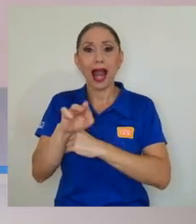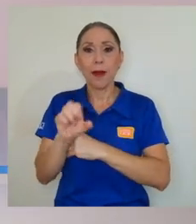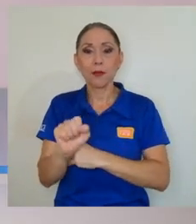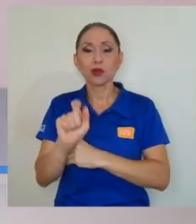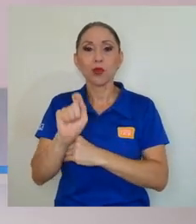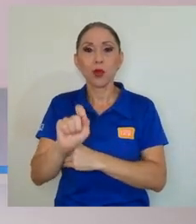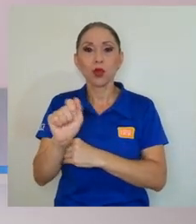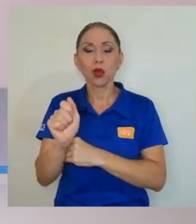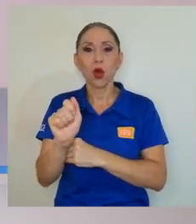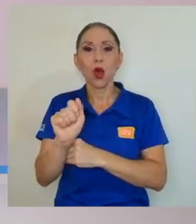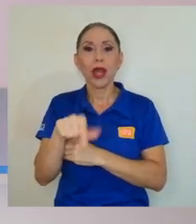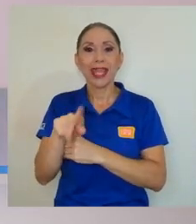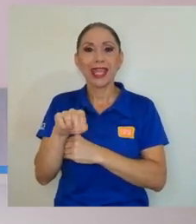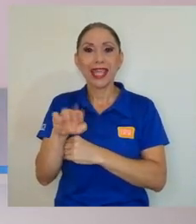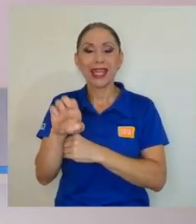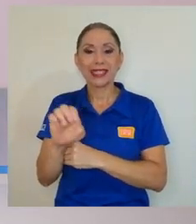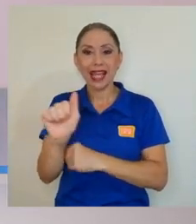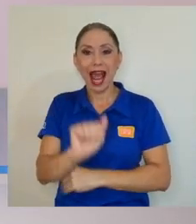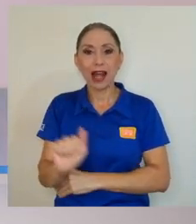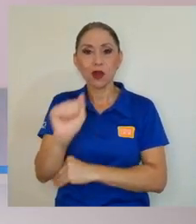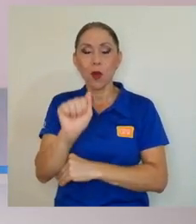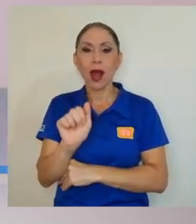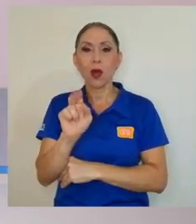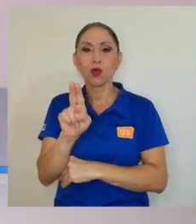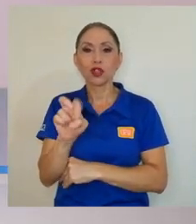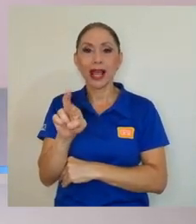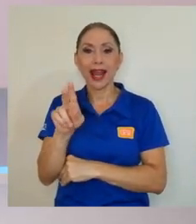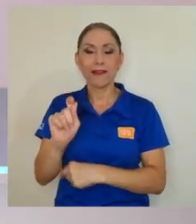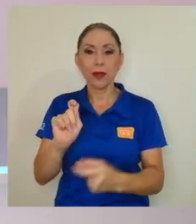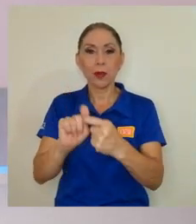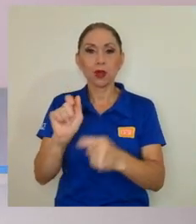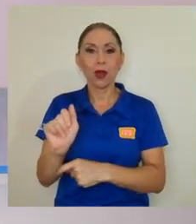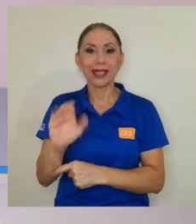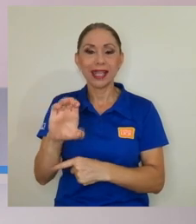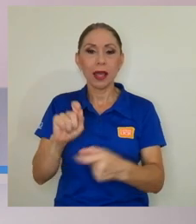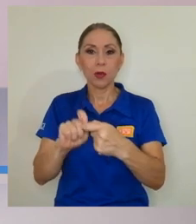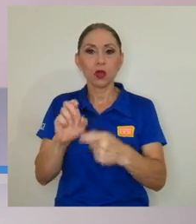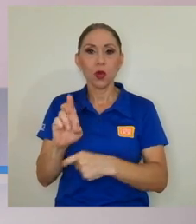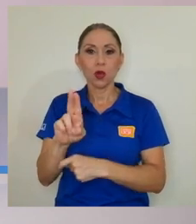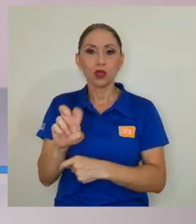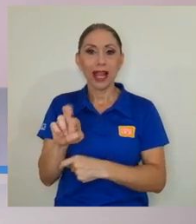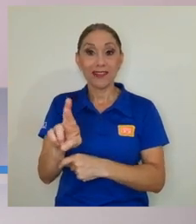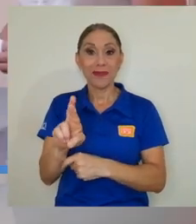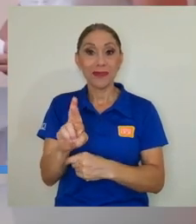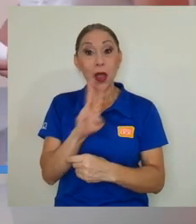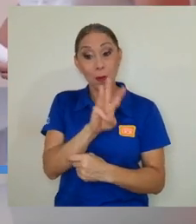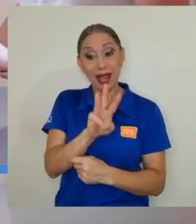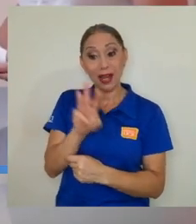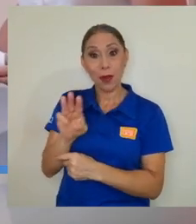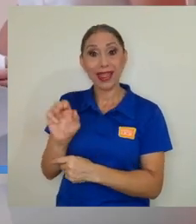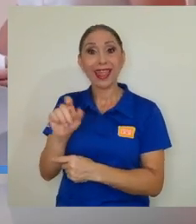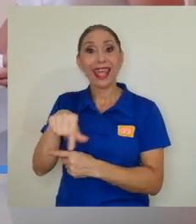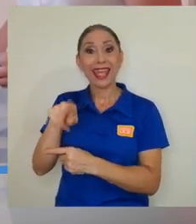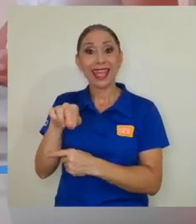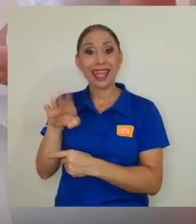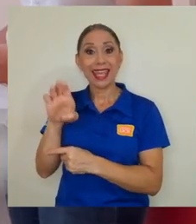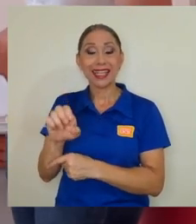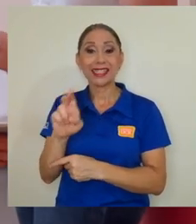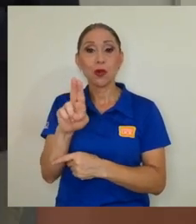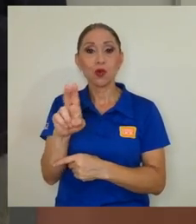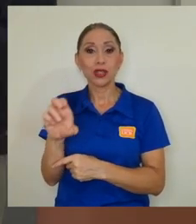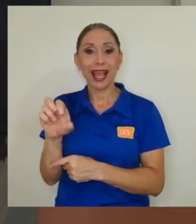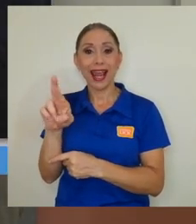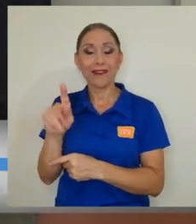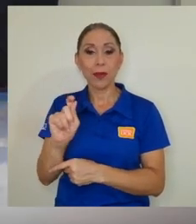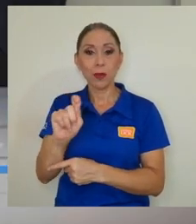.ucr.ac.cr o a través de la página web 15.ucr.ac.cr.